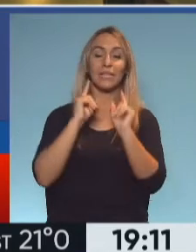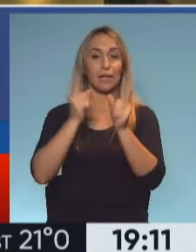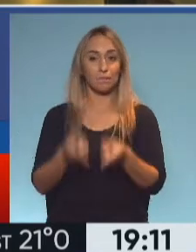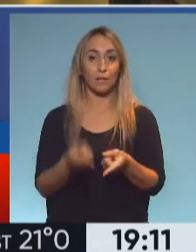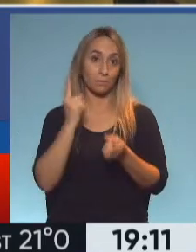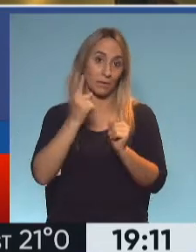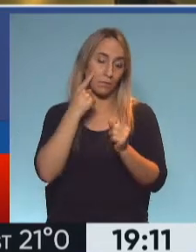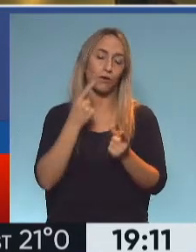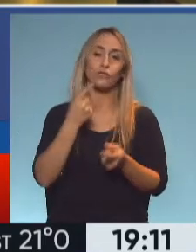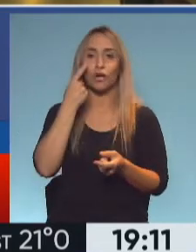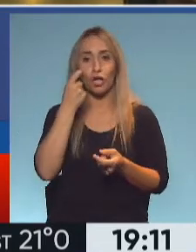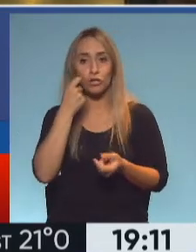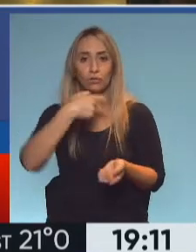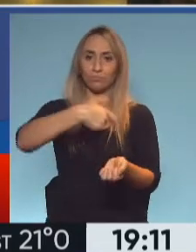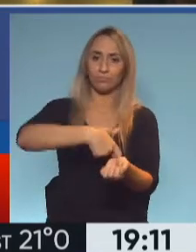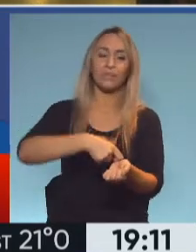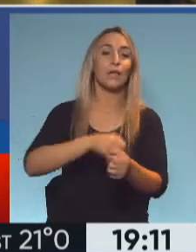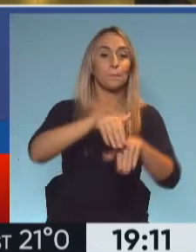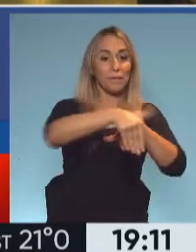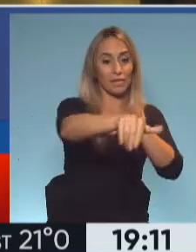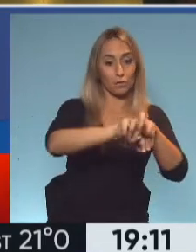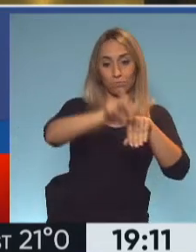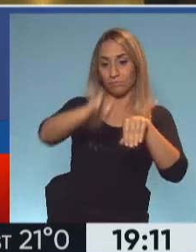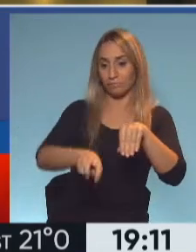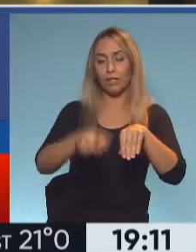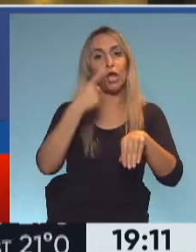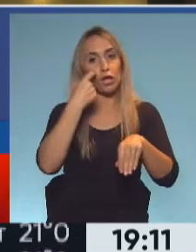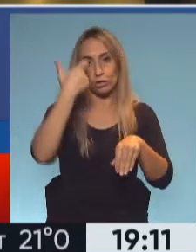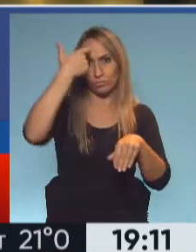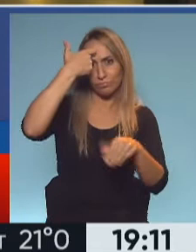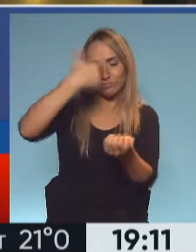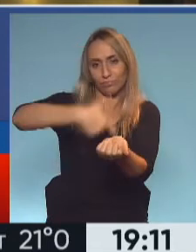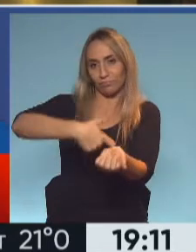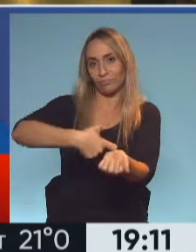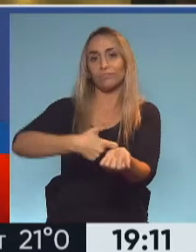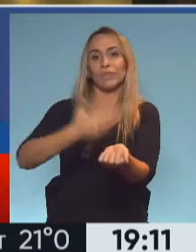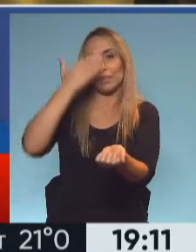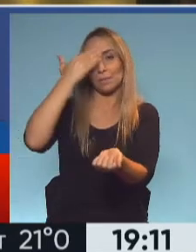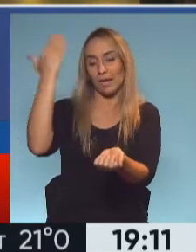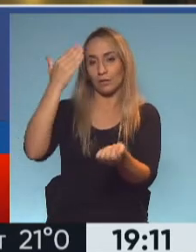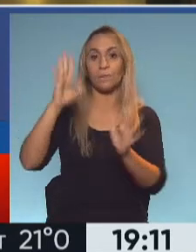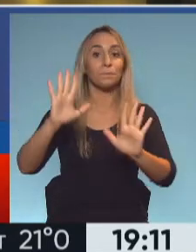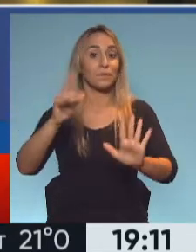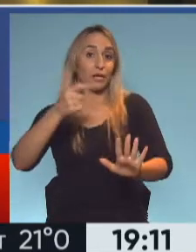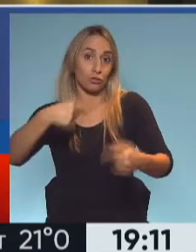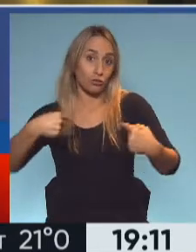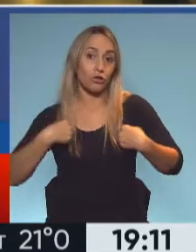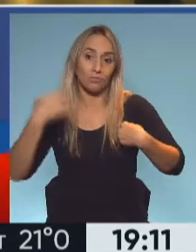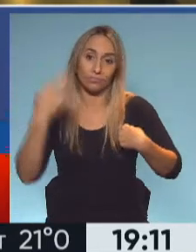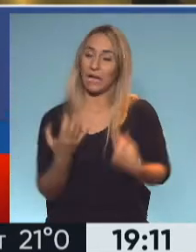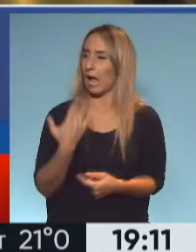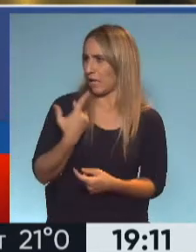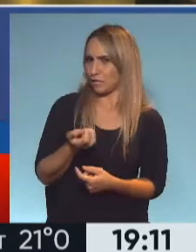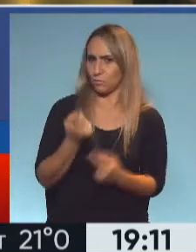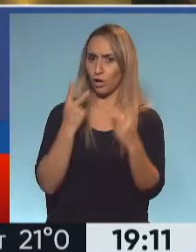control de temperatura cuando llegás de un micro. Ahora, lo que sucede en el interior de un micro, en mi caso particular, voy a decir que viajé hace poco,